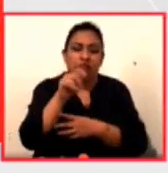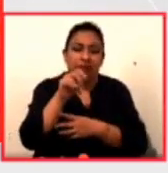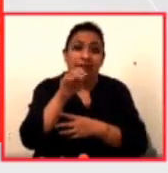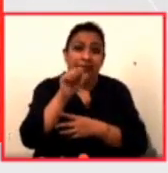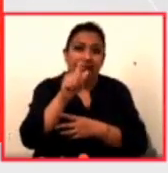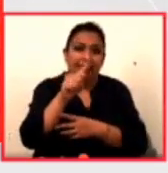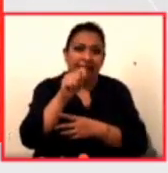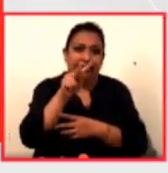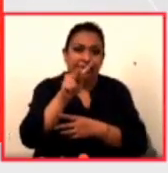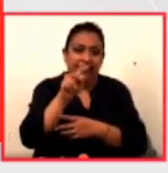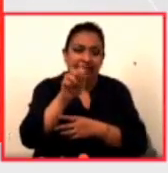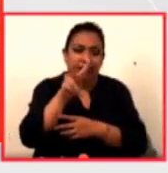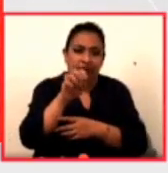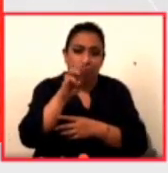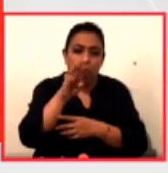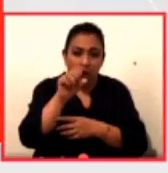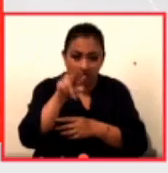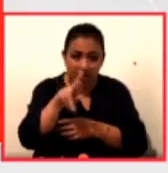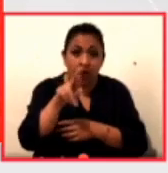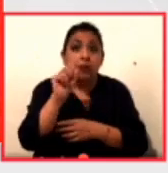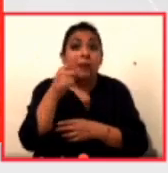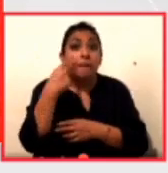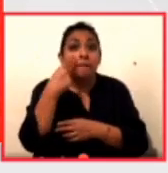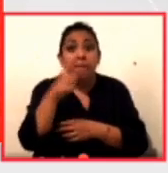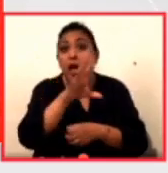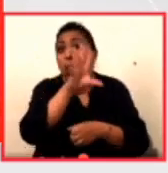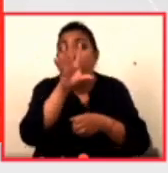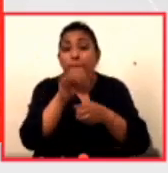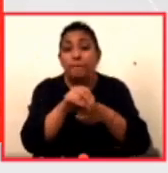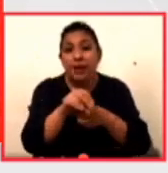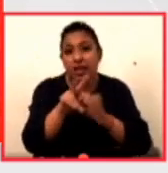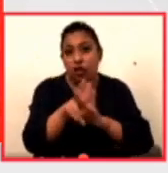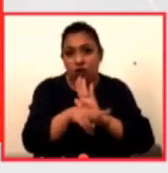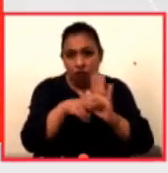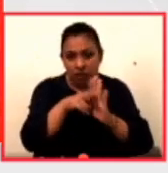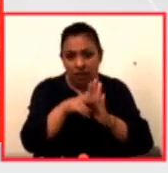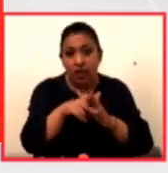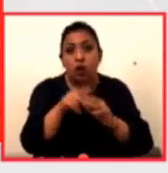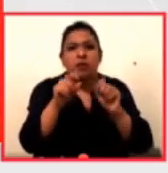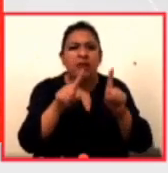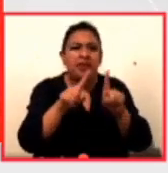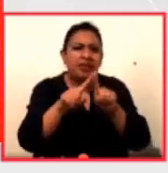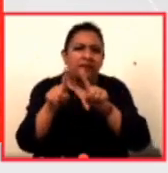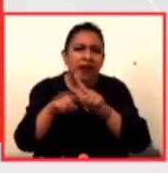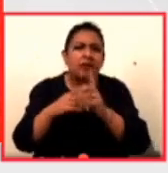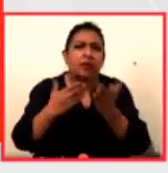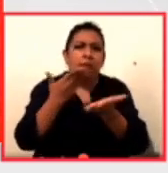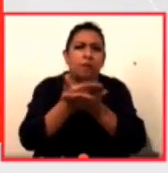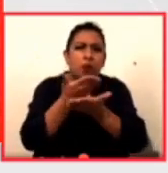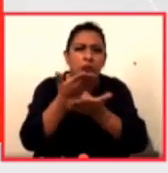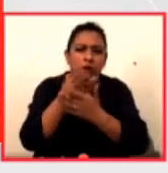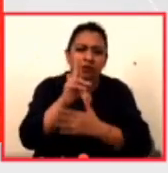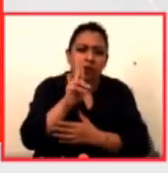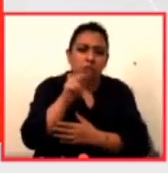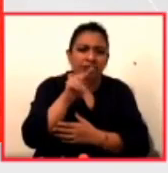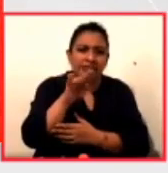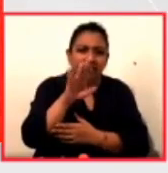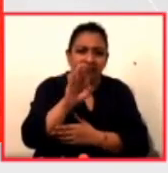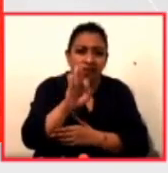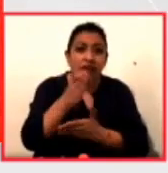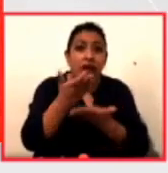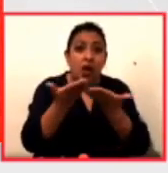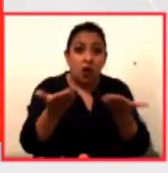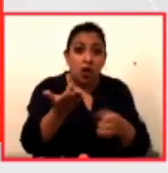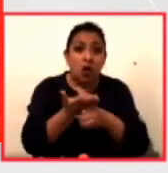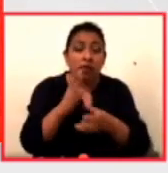ahí tienen ahí también el video completo de esta orquesta y también muchas acciones que está haciendo unicef en este momento de crisis